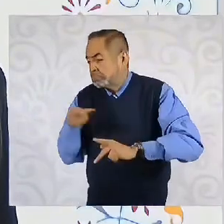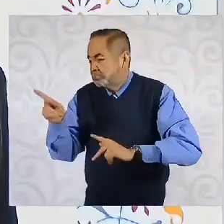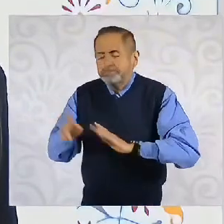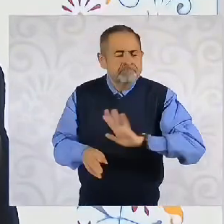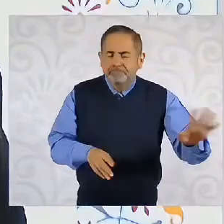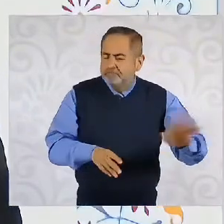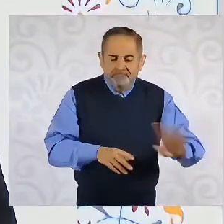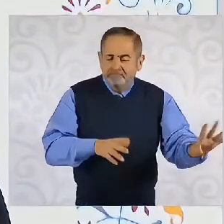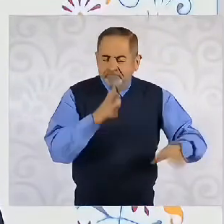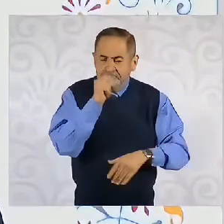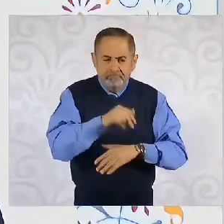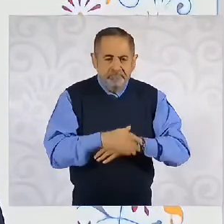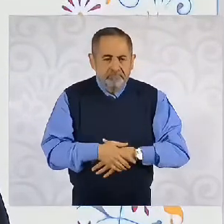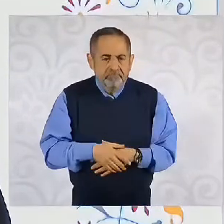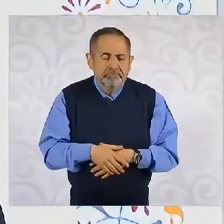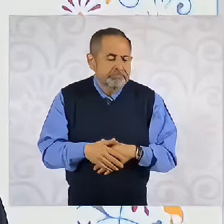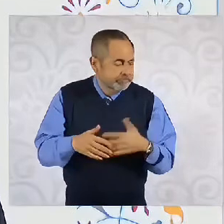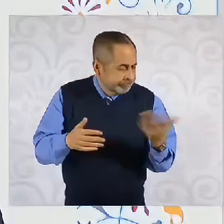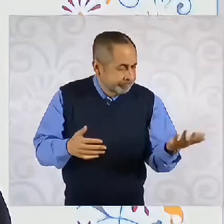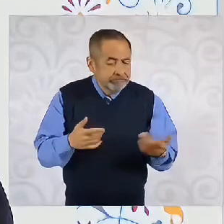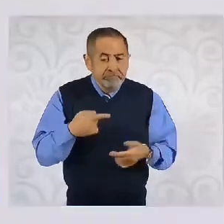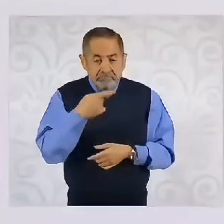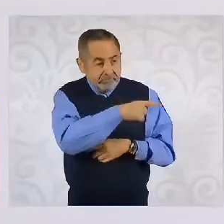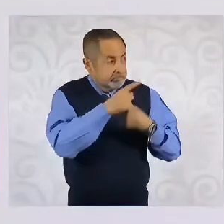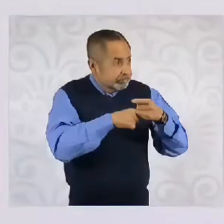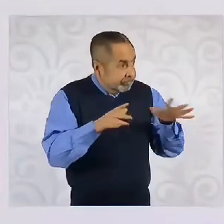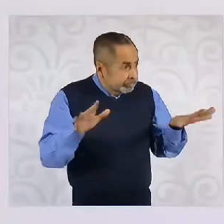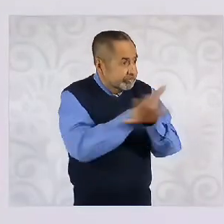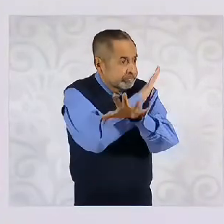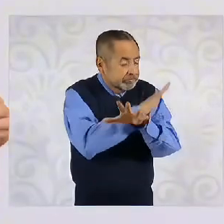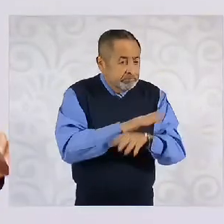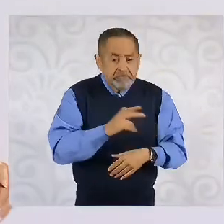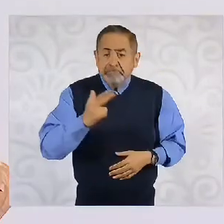¿Va a ser benéfico para México esto? Sí,